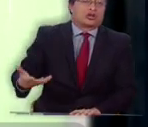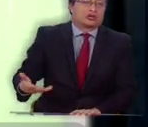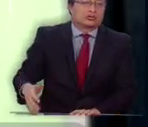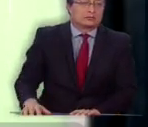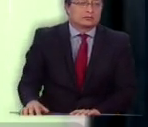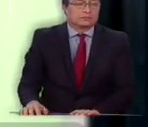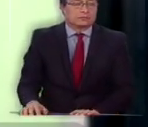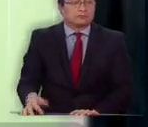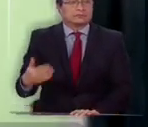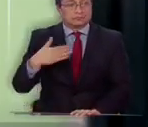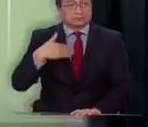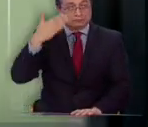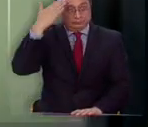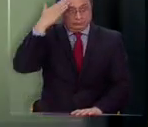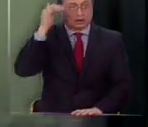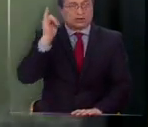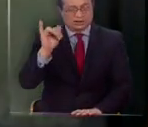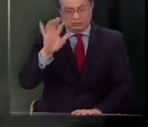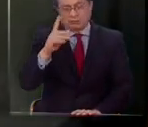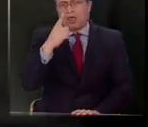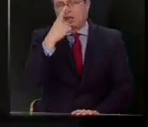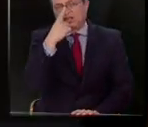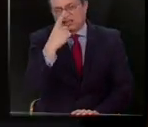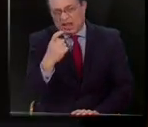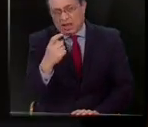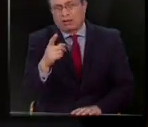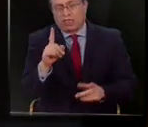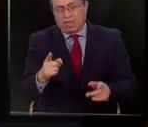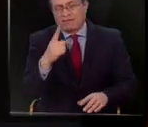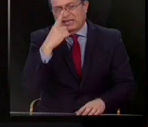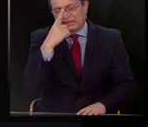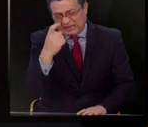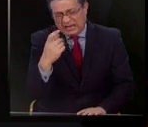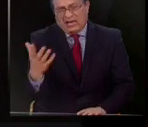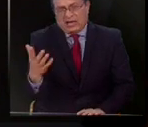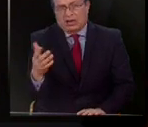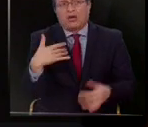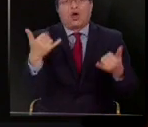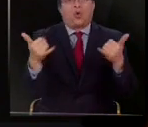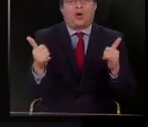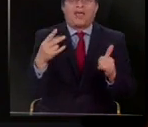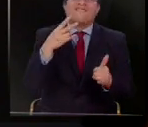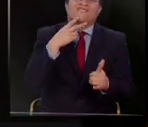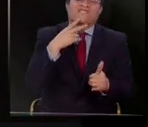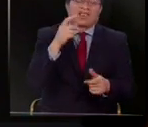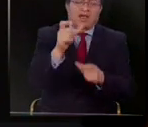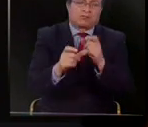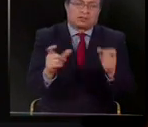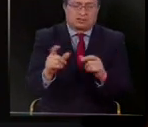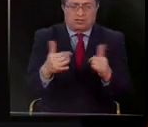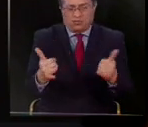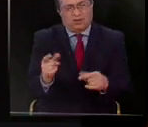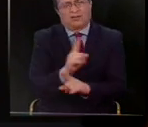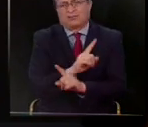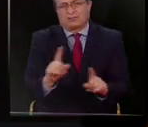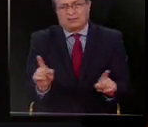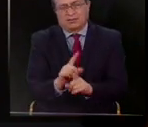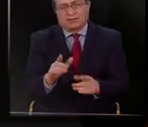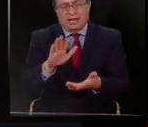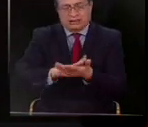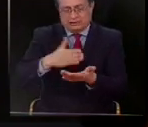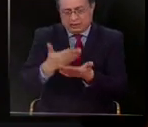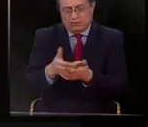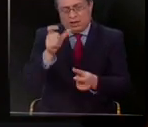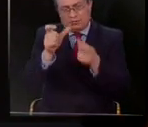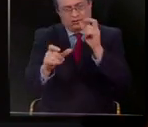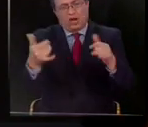Yo pienso que sí, en esto hay que ser muy serios, ¿no? Tremendamente serios, porque se está jugando con la vida de la gente, estamos jugando con la salud de